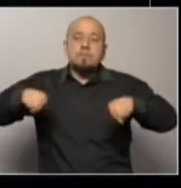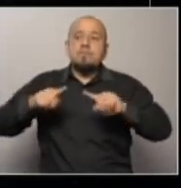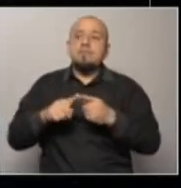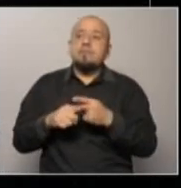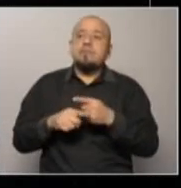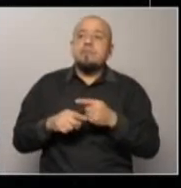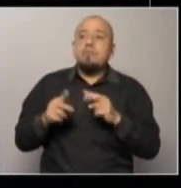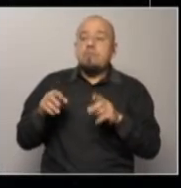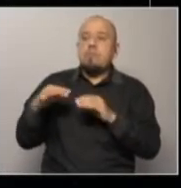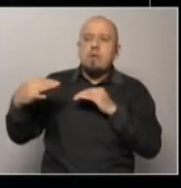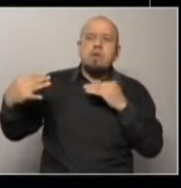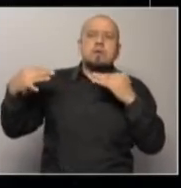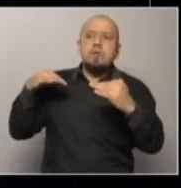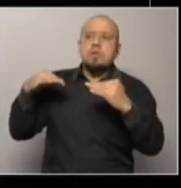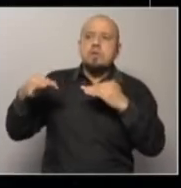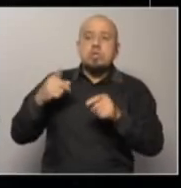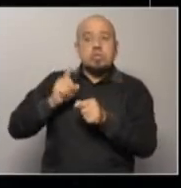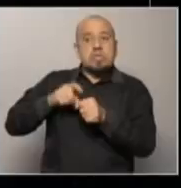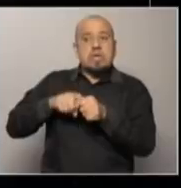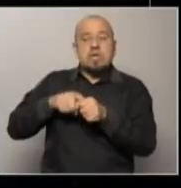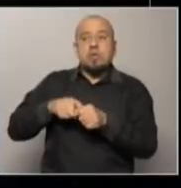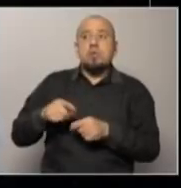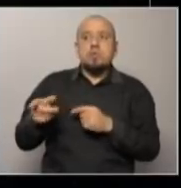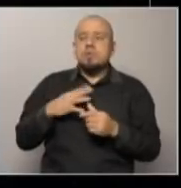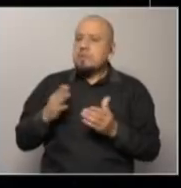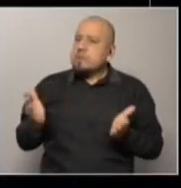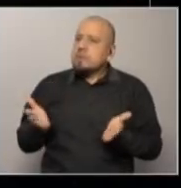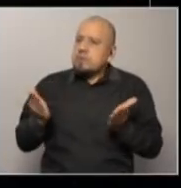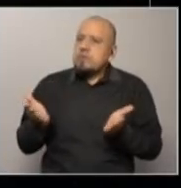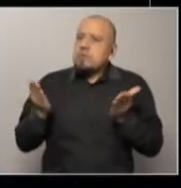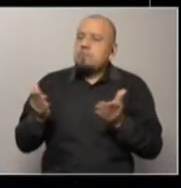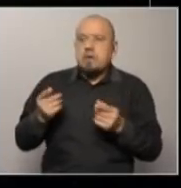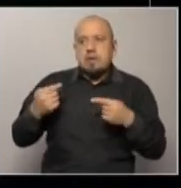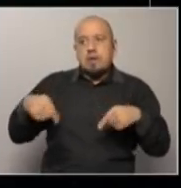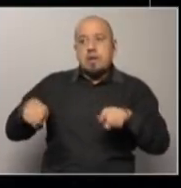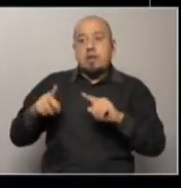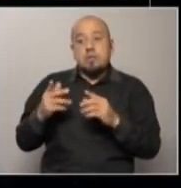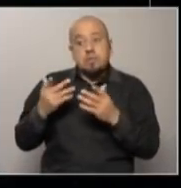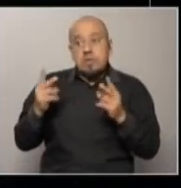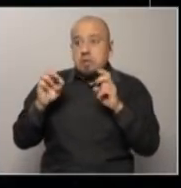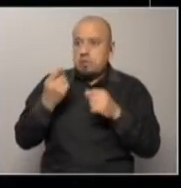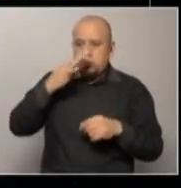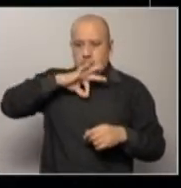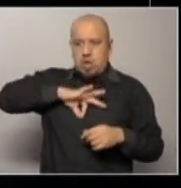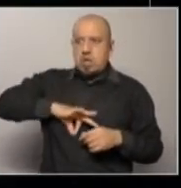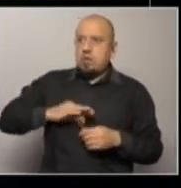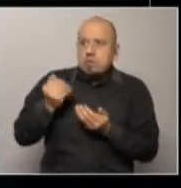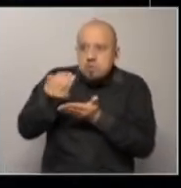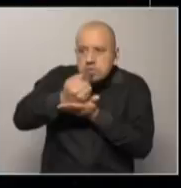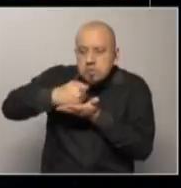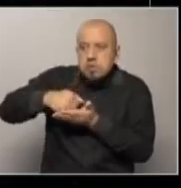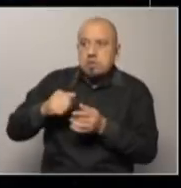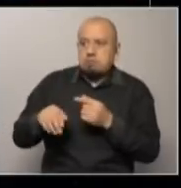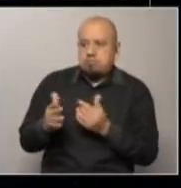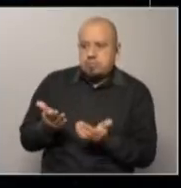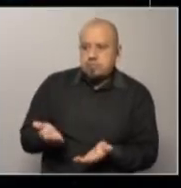la oposición y unos sindicatos bastante... metiendo, digamos, bastante presión porque está la baja del salario real que